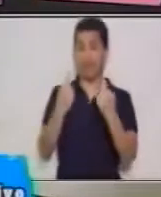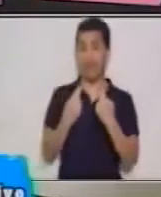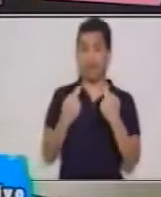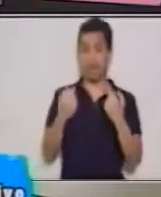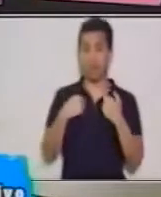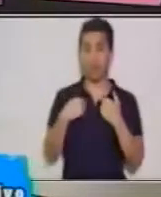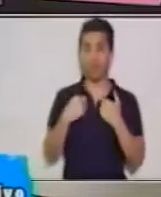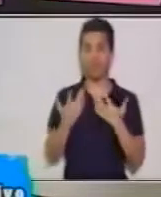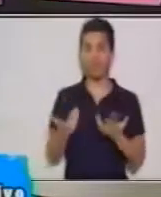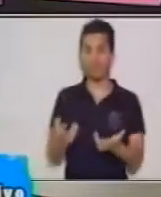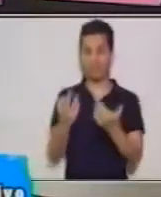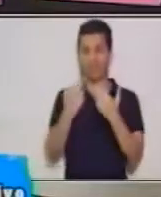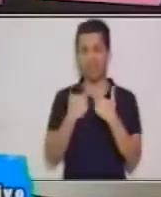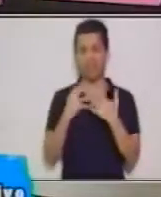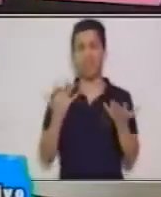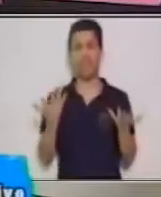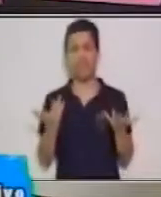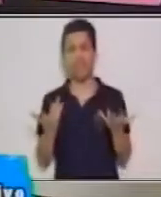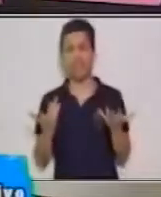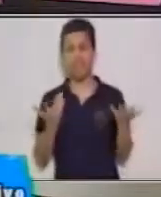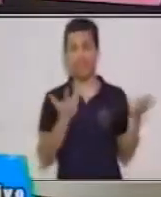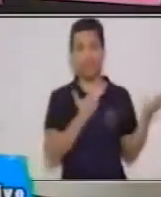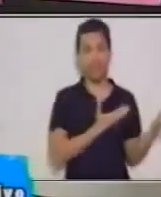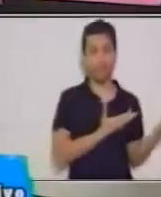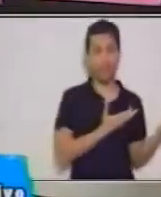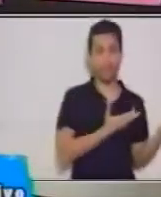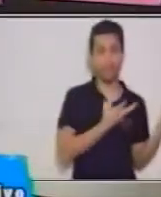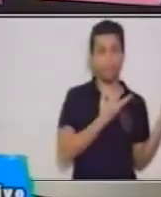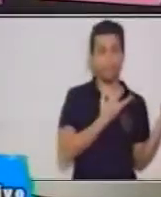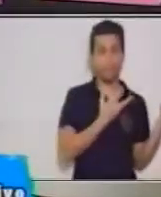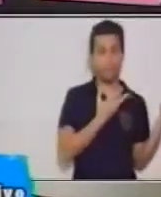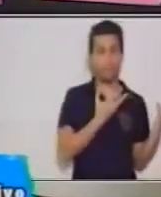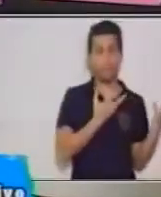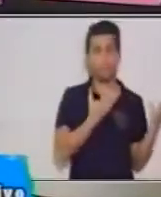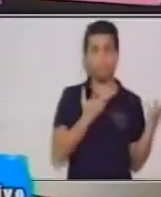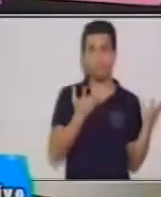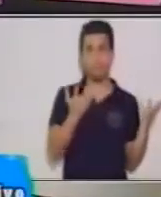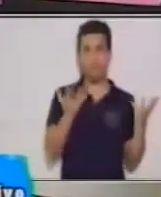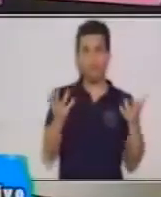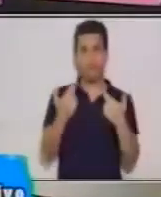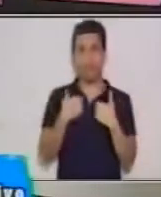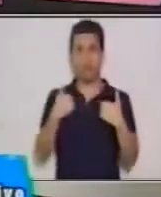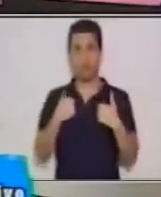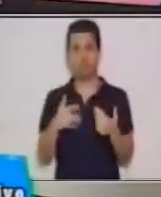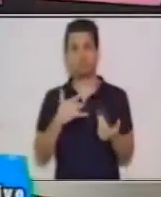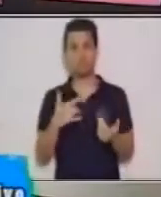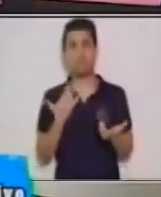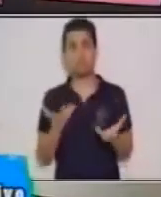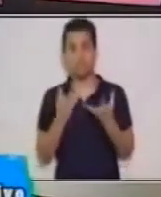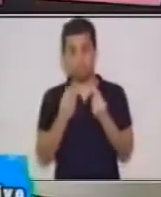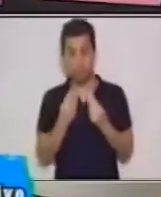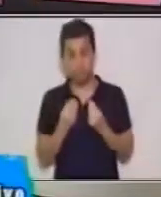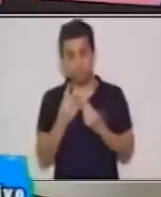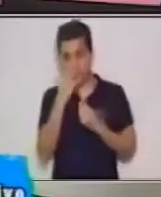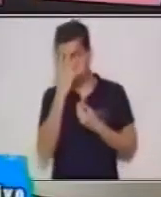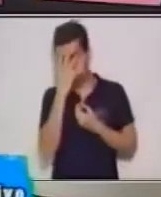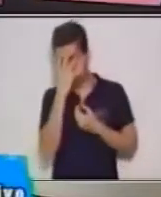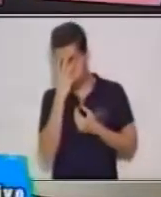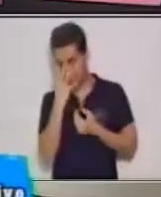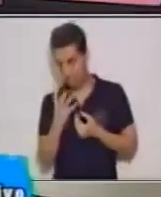en ese momento? ¿Será miedo, vergüenza, ira,